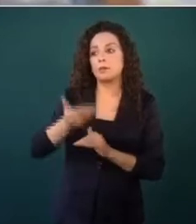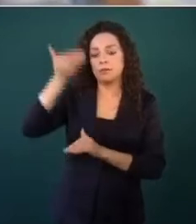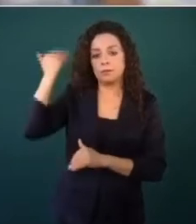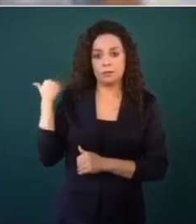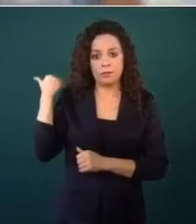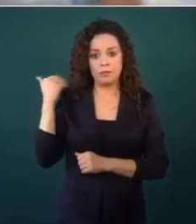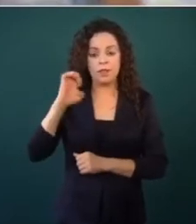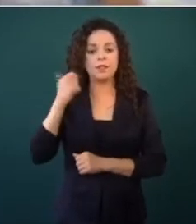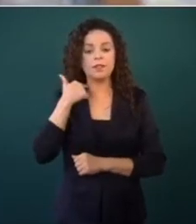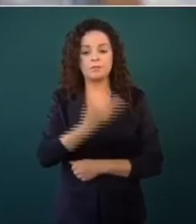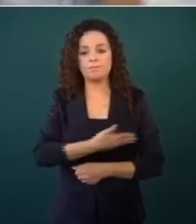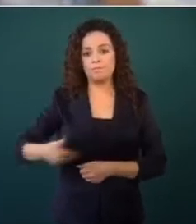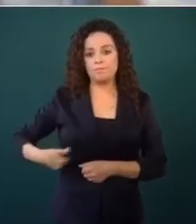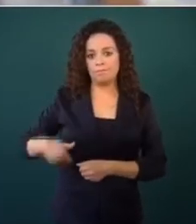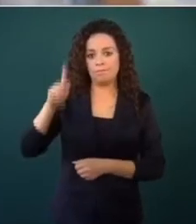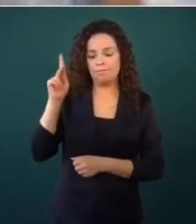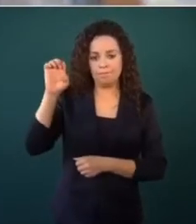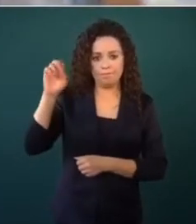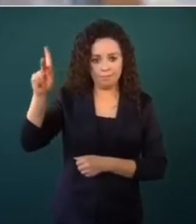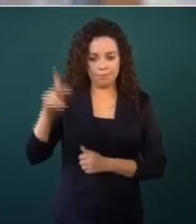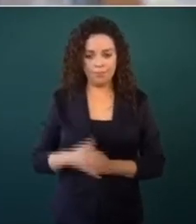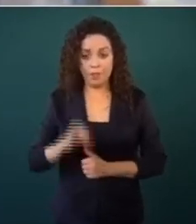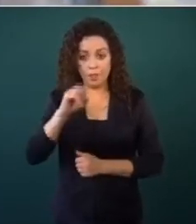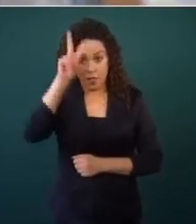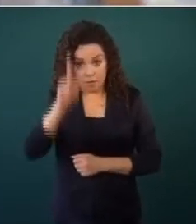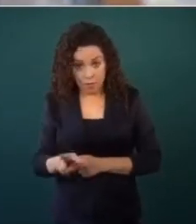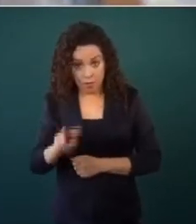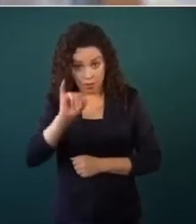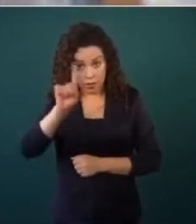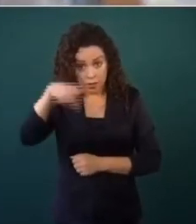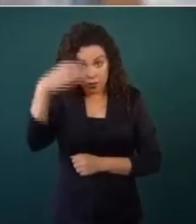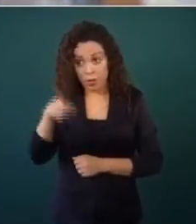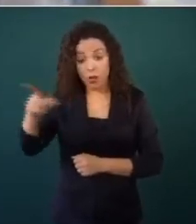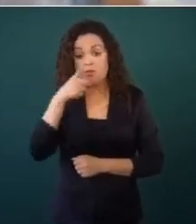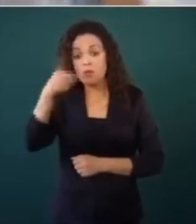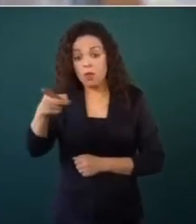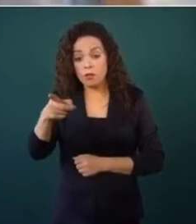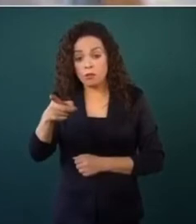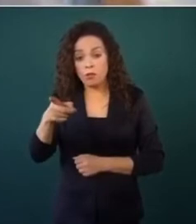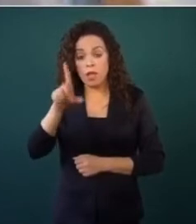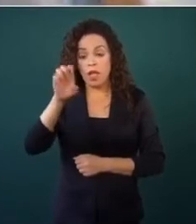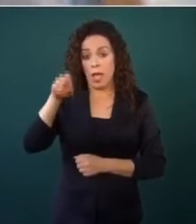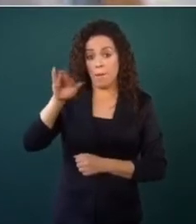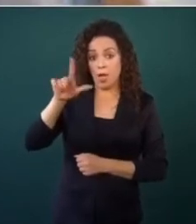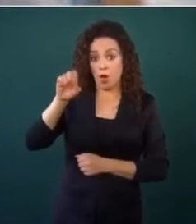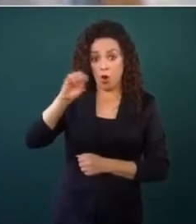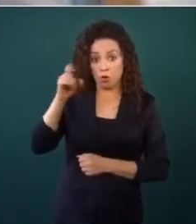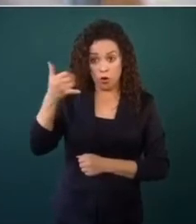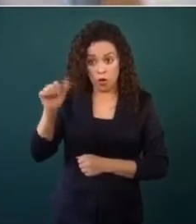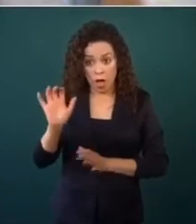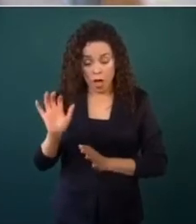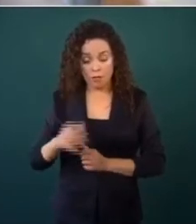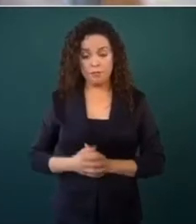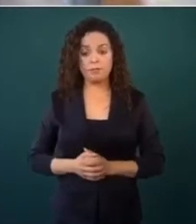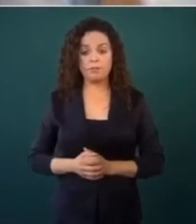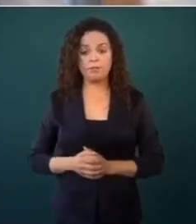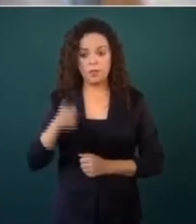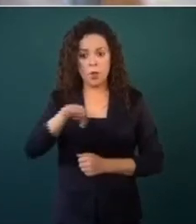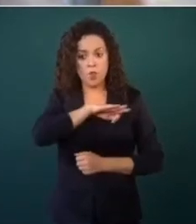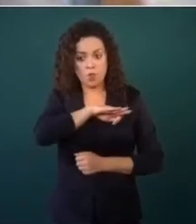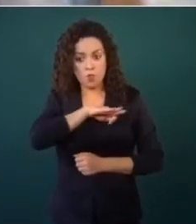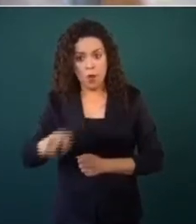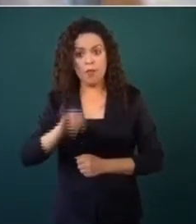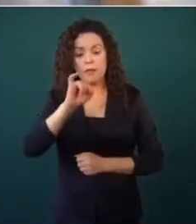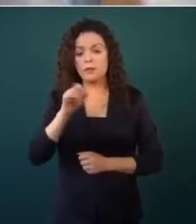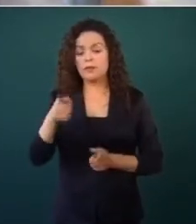Si es verdad lo que está declarando, lo que está escribiendo ahí Emilio Lozoya, ¿se podría, desde su punto de vista, presidente, se podría configurar el